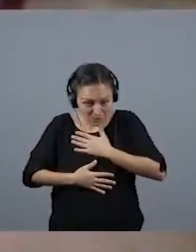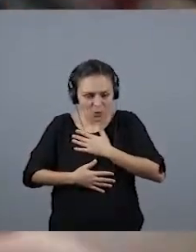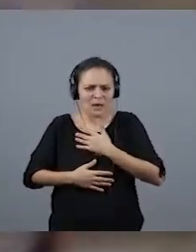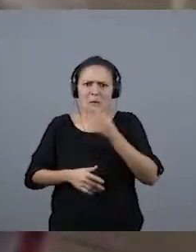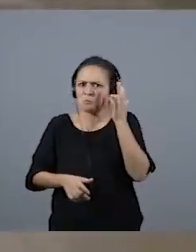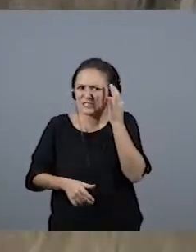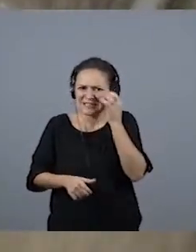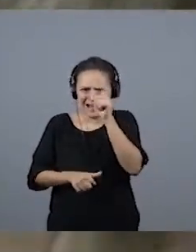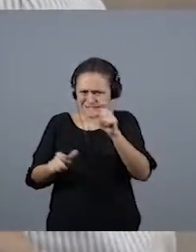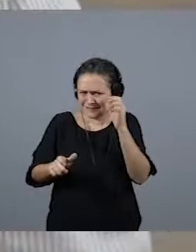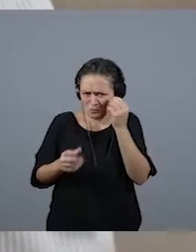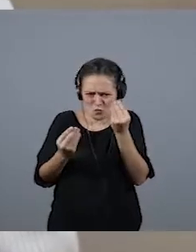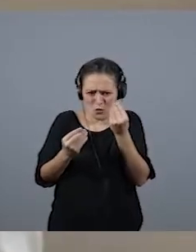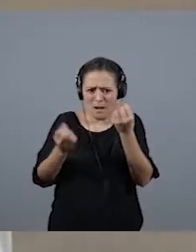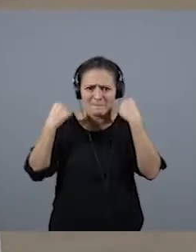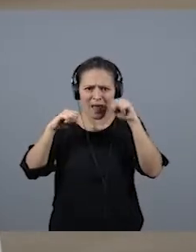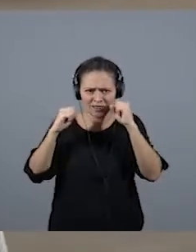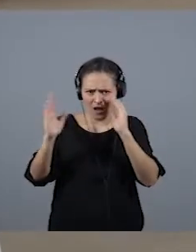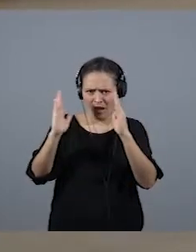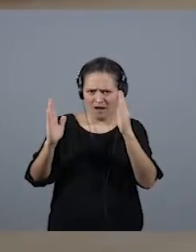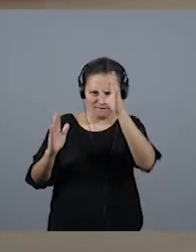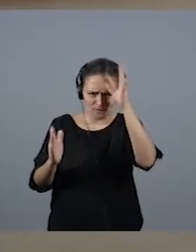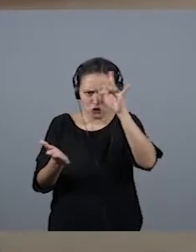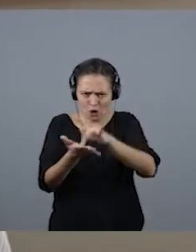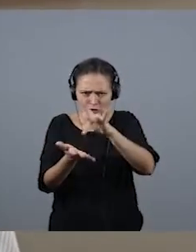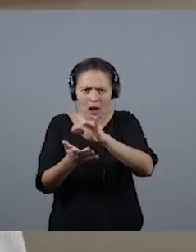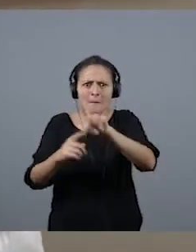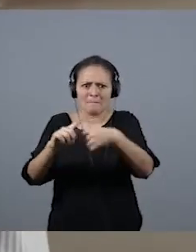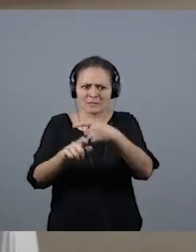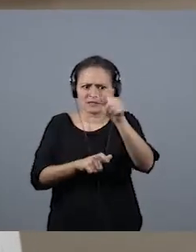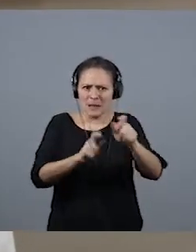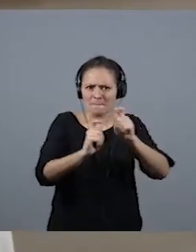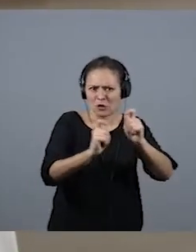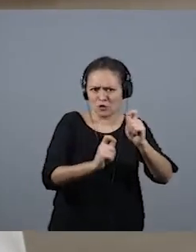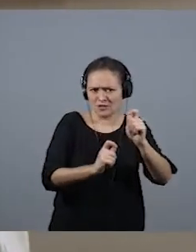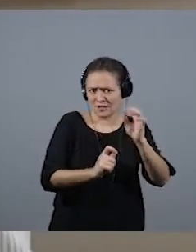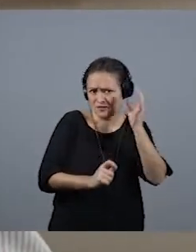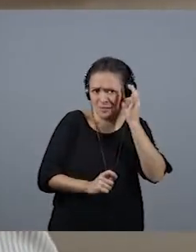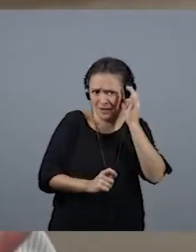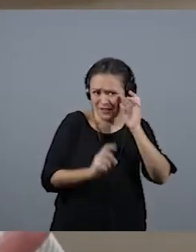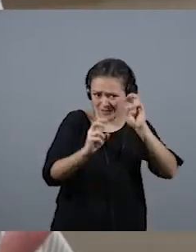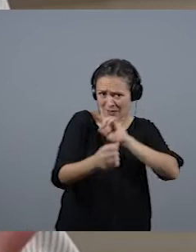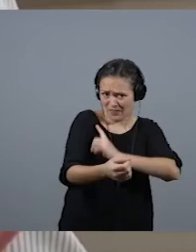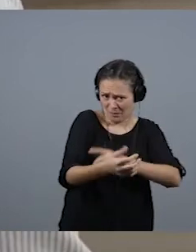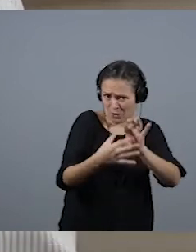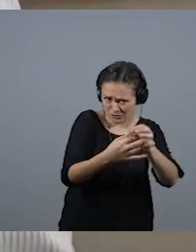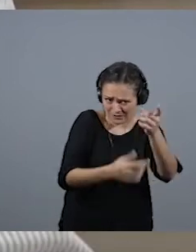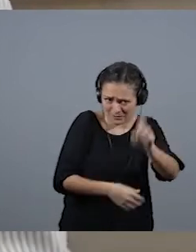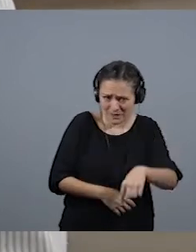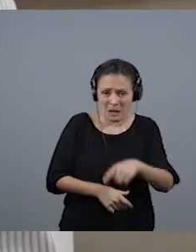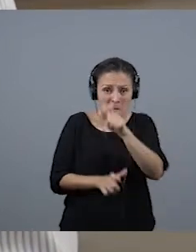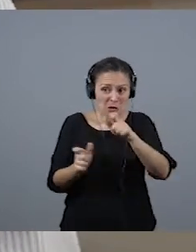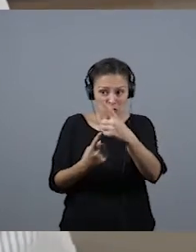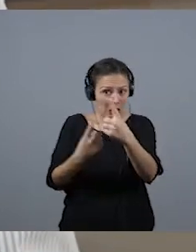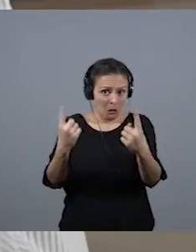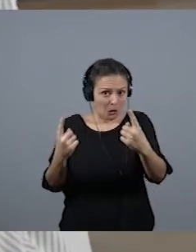verano a hacer prácticas, pero es que también pasaron periodistas deportivas femeninas, por ejemplo. La gente no lo sabe, pero yo creo que el primer